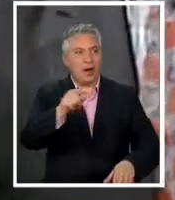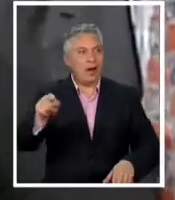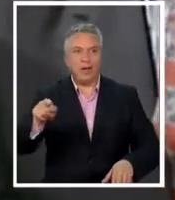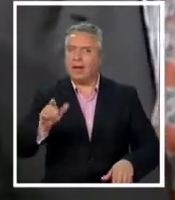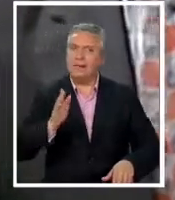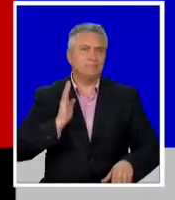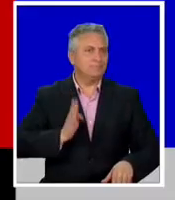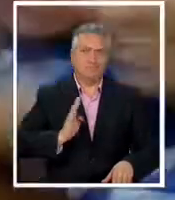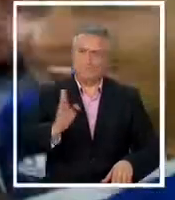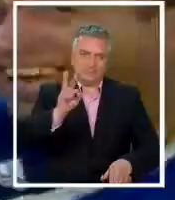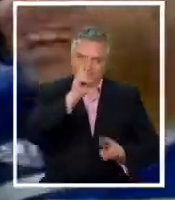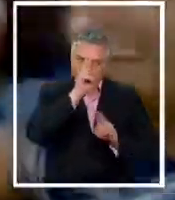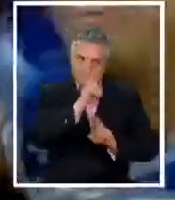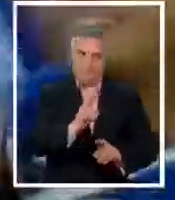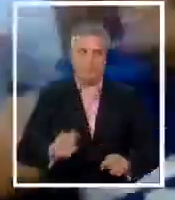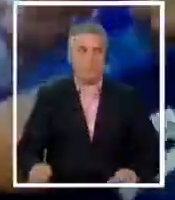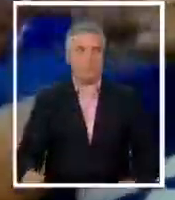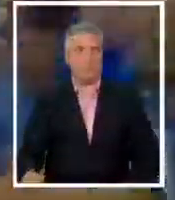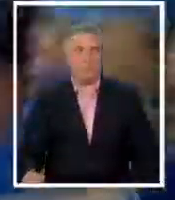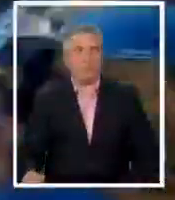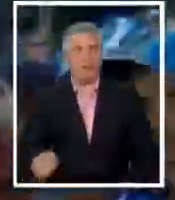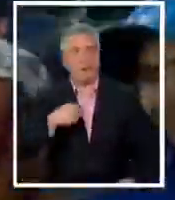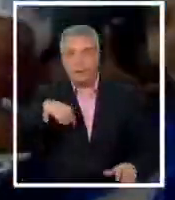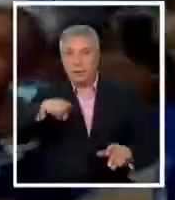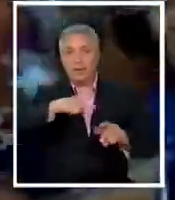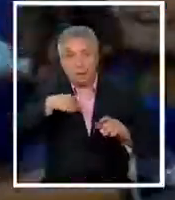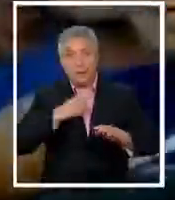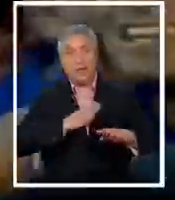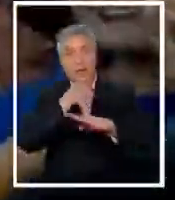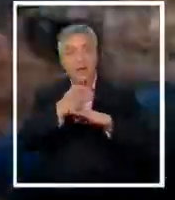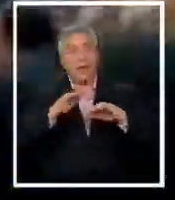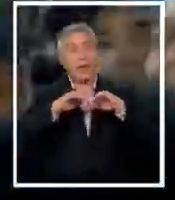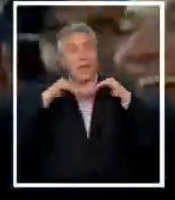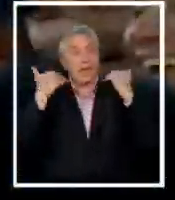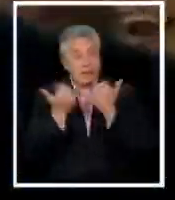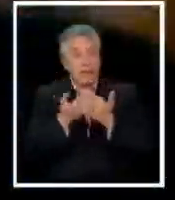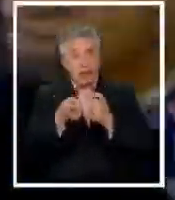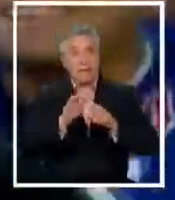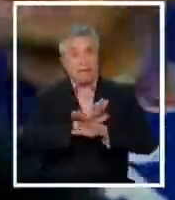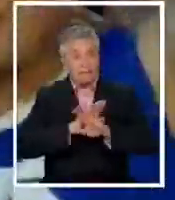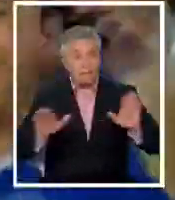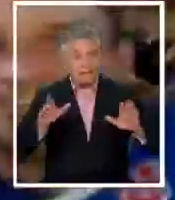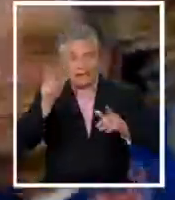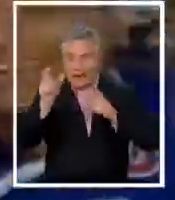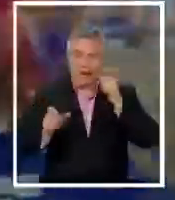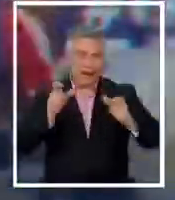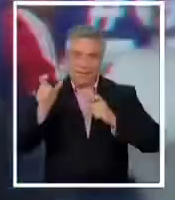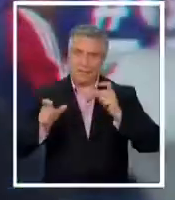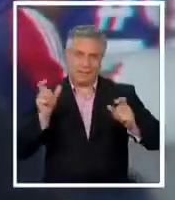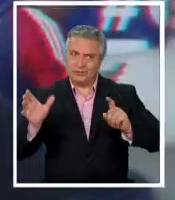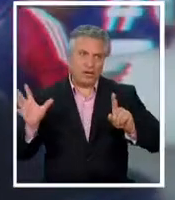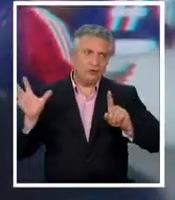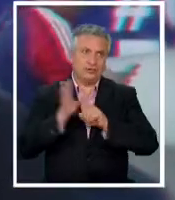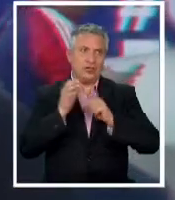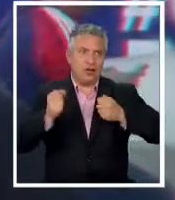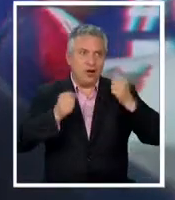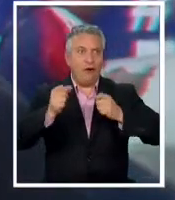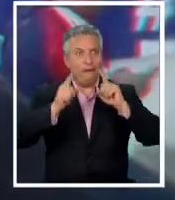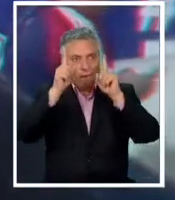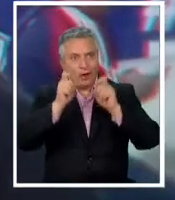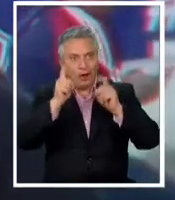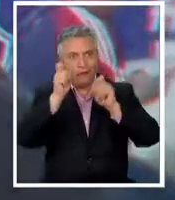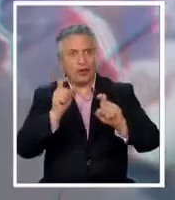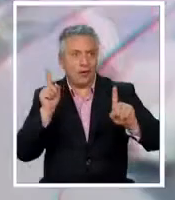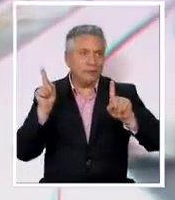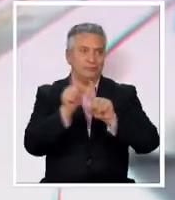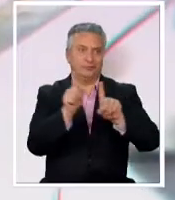intacto las veces que íbamos al estadio y terminaban los partidos la gente toda corría a sacarse una foto